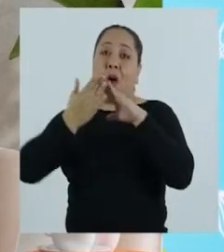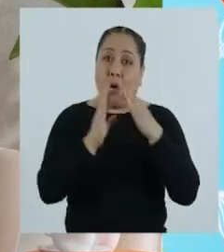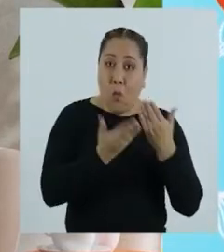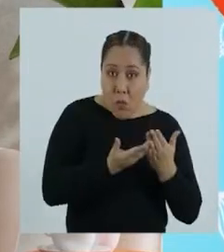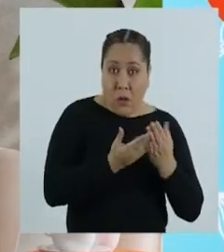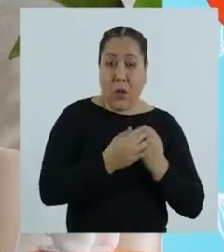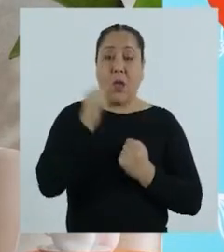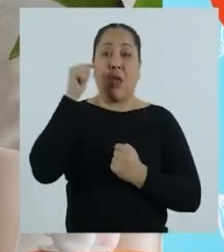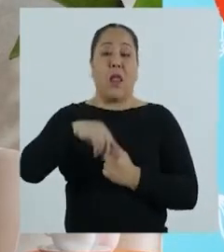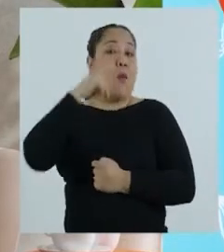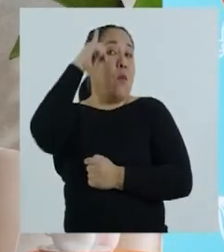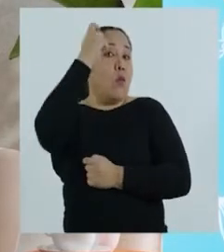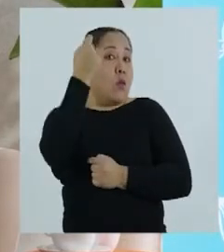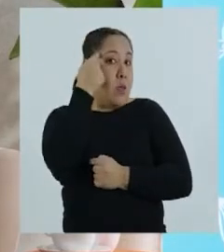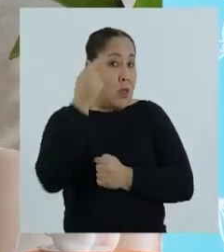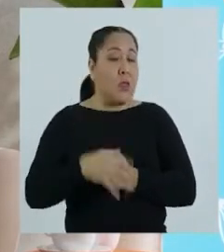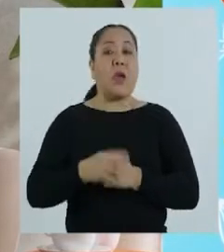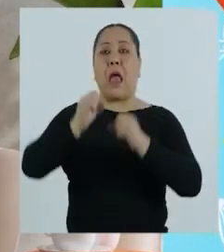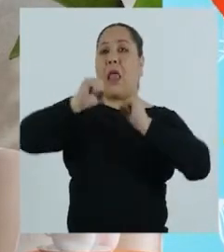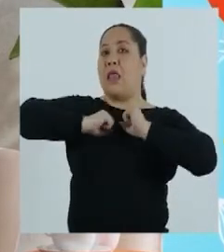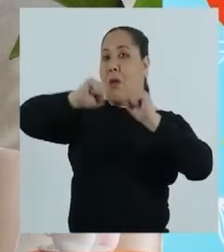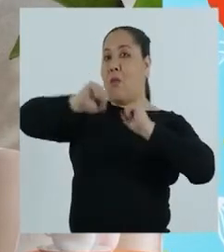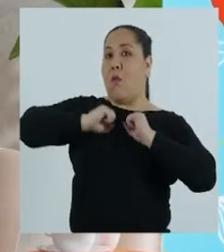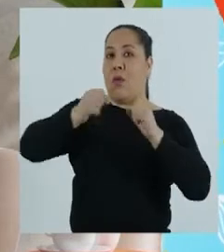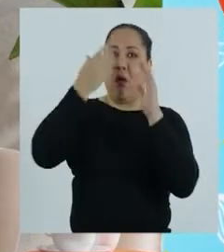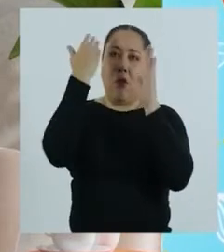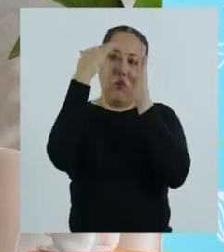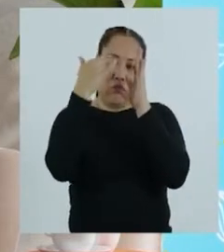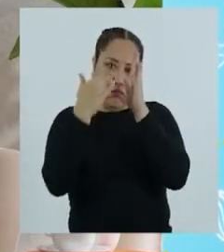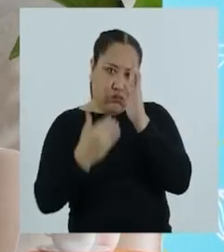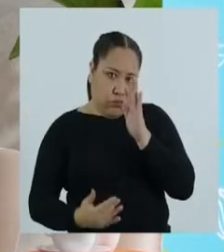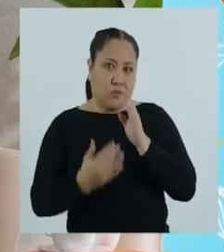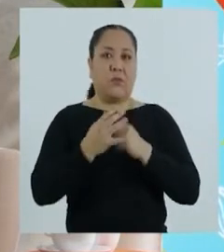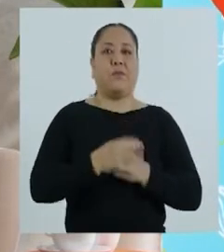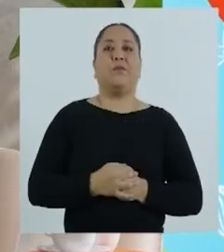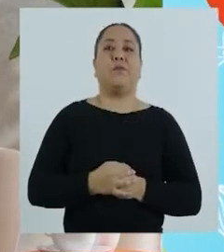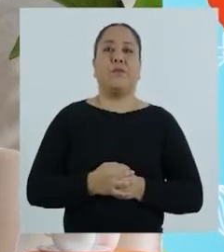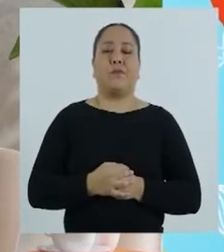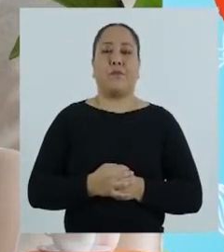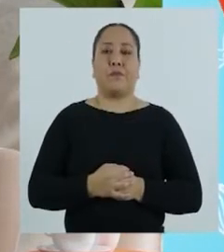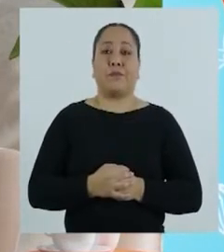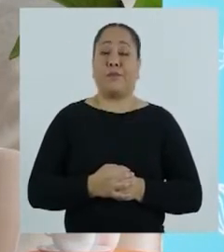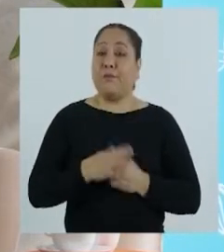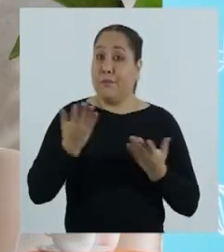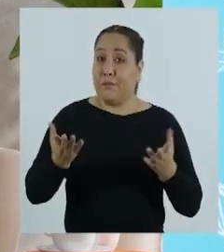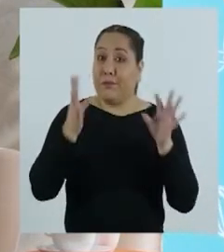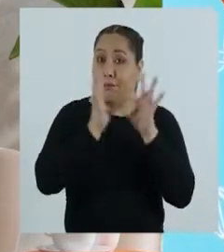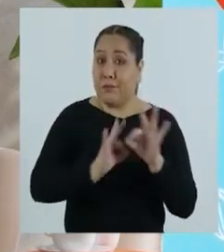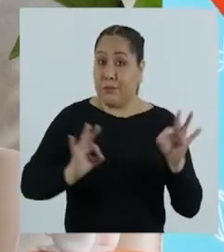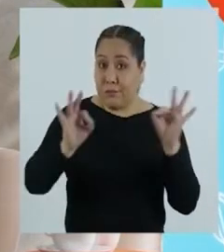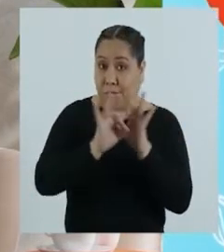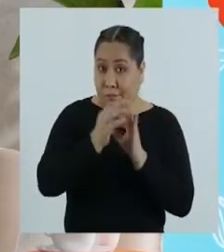trabajo, en la comunidad, en la política, en el deporte, etc. Cabe